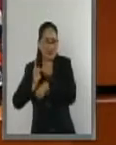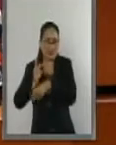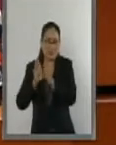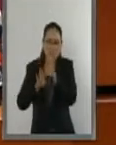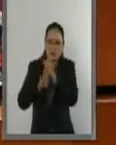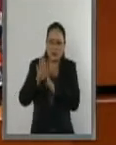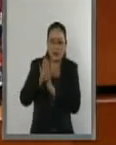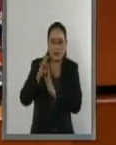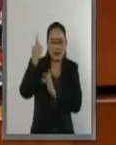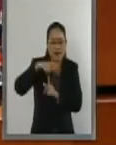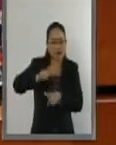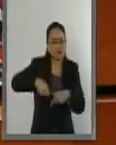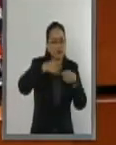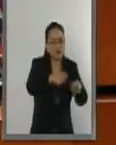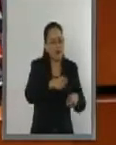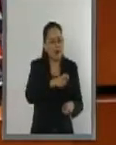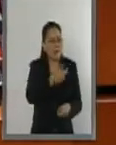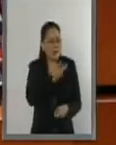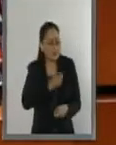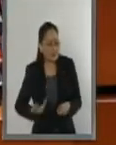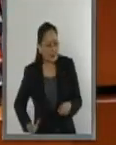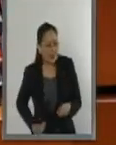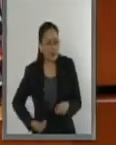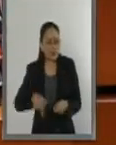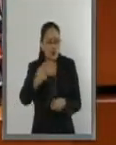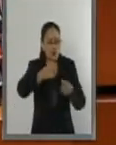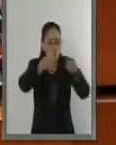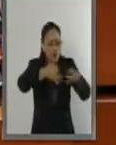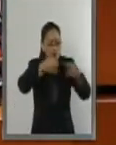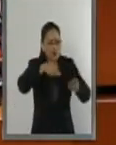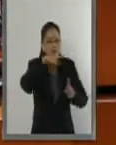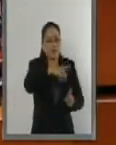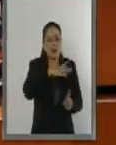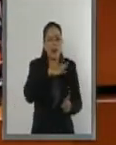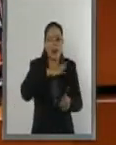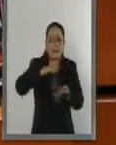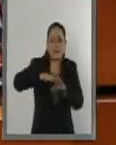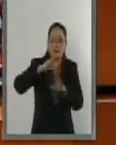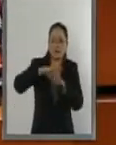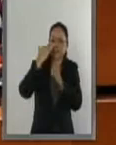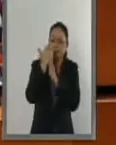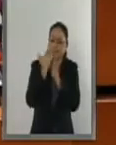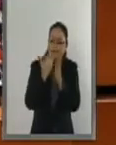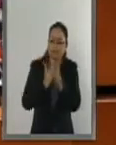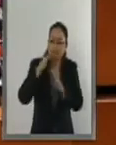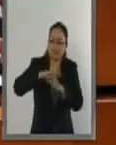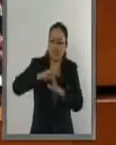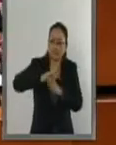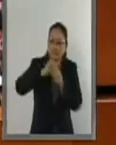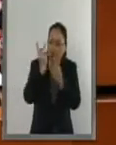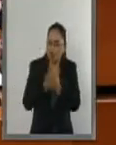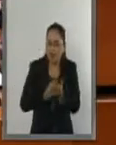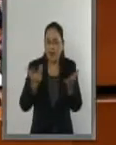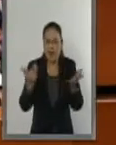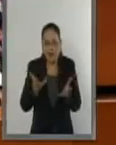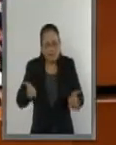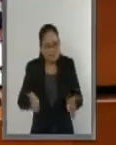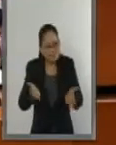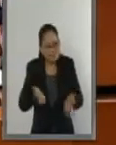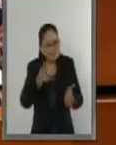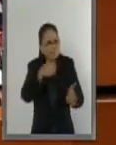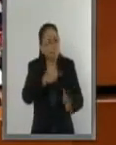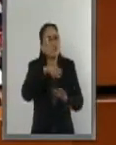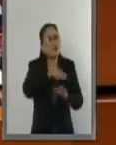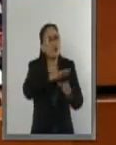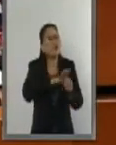dotar al Poder Ejecutivo de los instrumentos necesarios para la programación, promoción, concertación y fomento